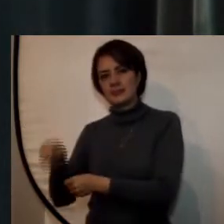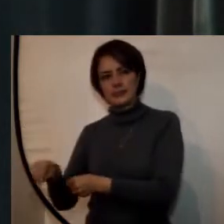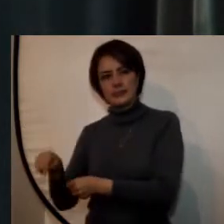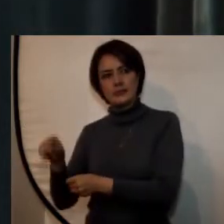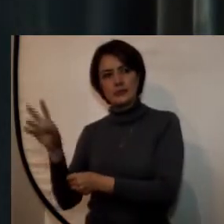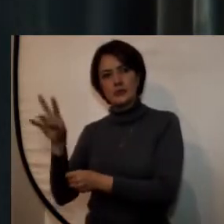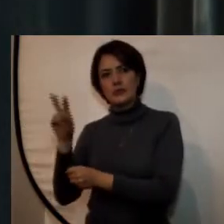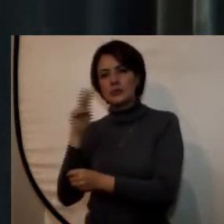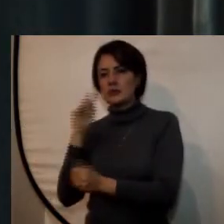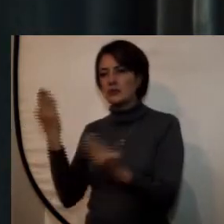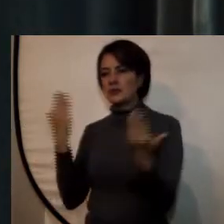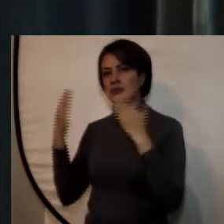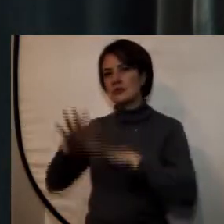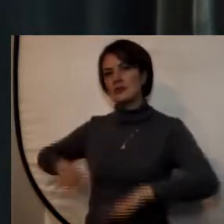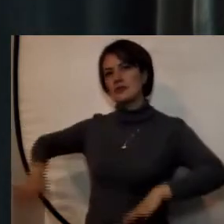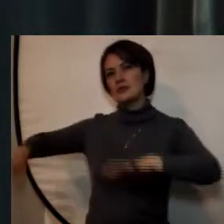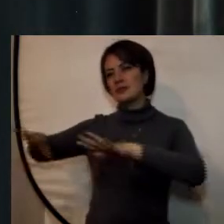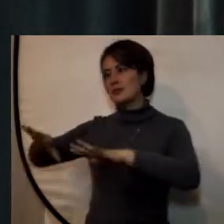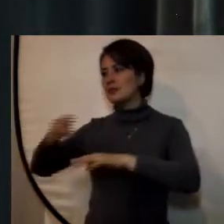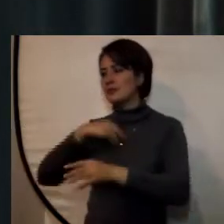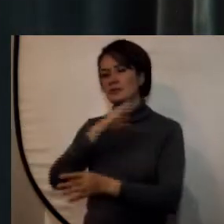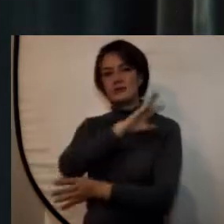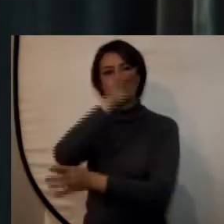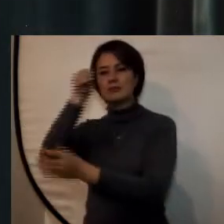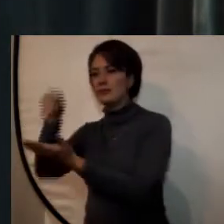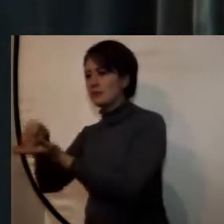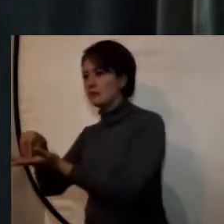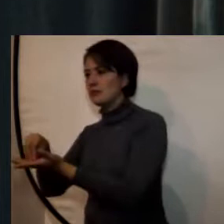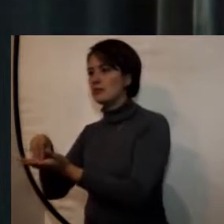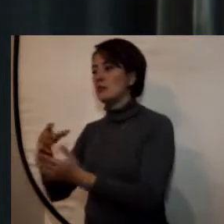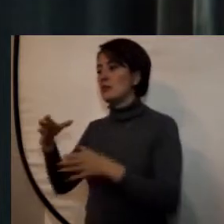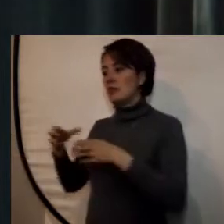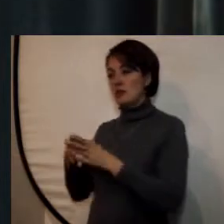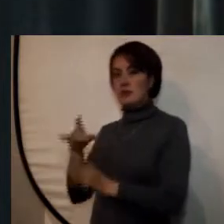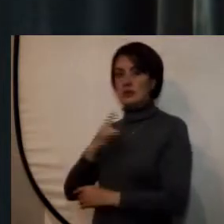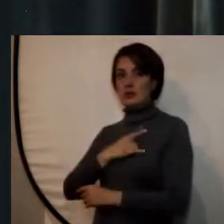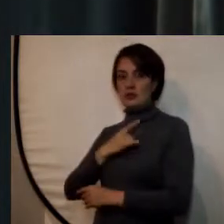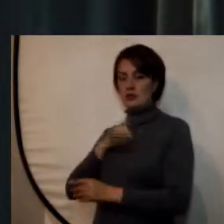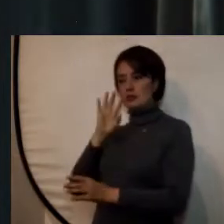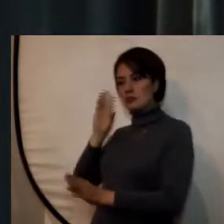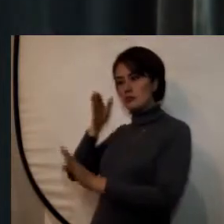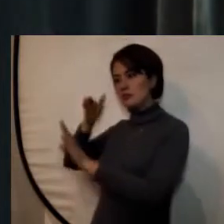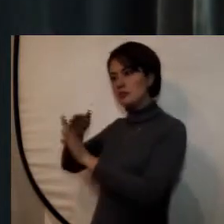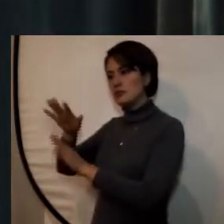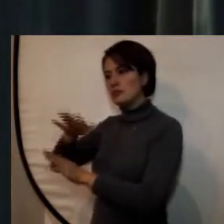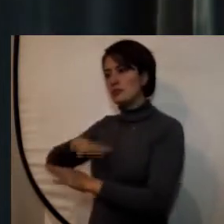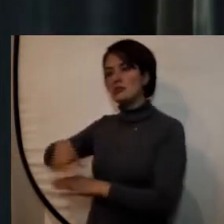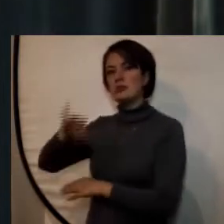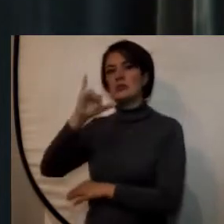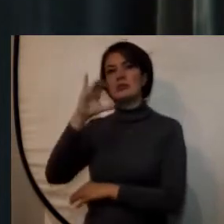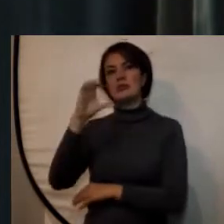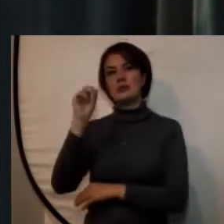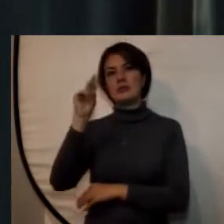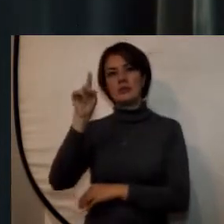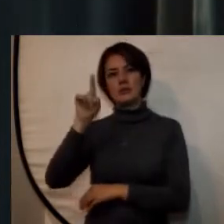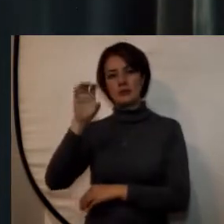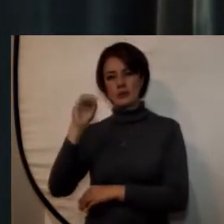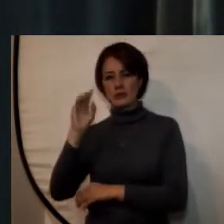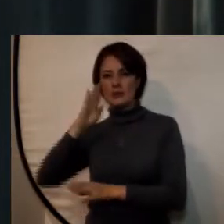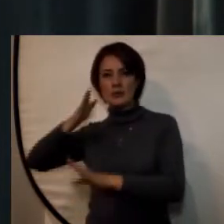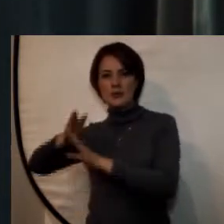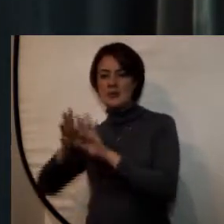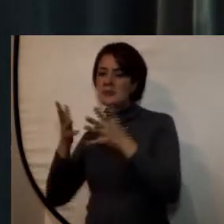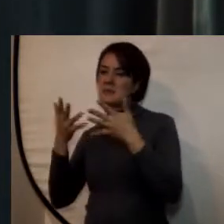veredales de transición y la universidad se va a enfocar en una zona probablemente en la zona de Icononso donde por